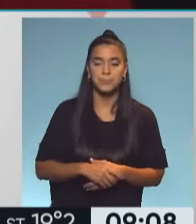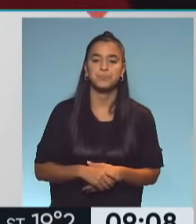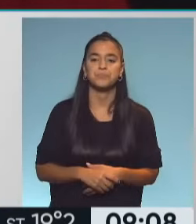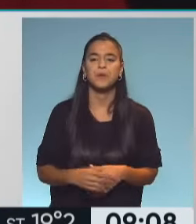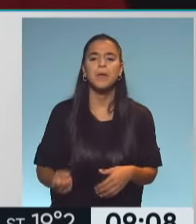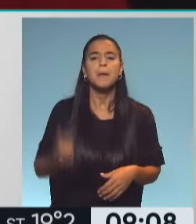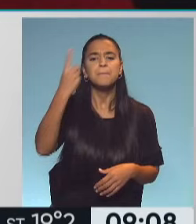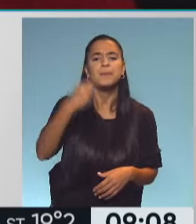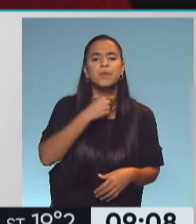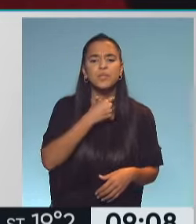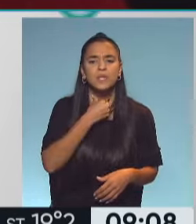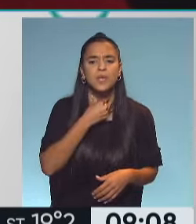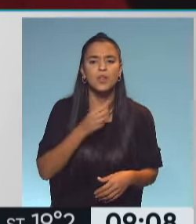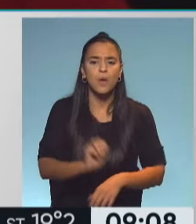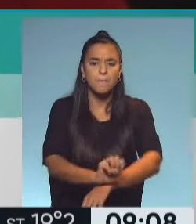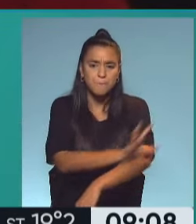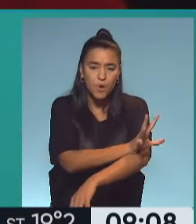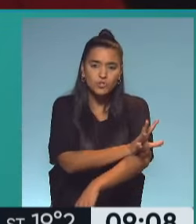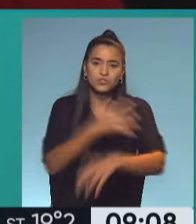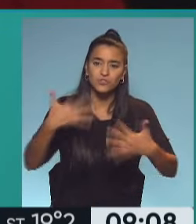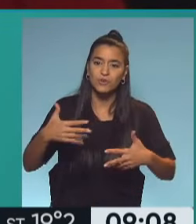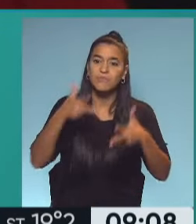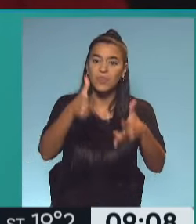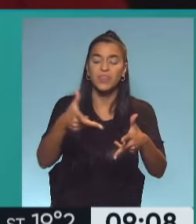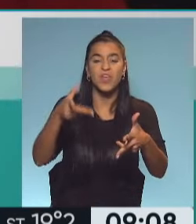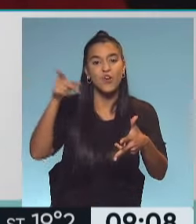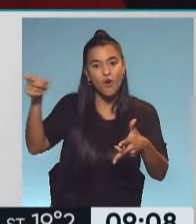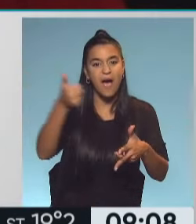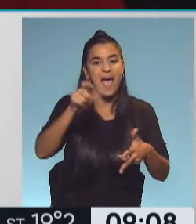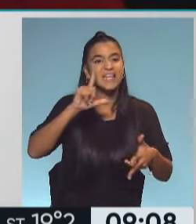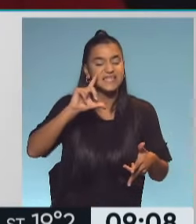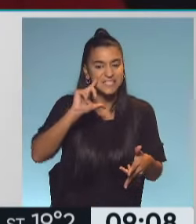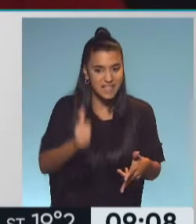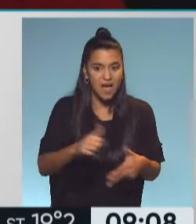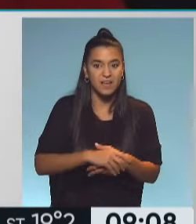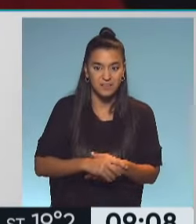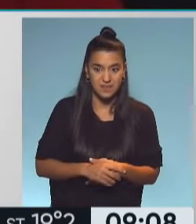Primero quiero expresar mi emoción con las palabras de Alicia, ¿eh? Sí.